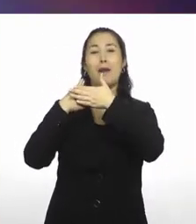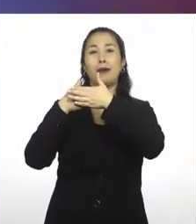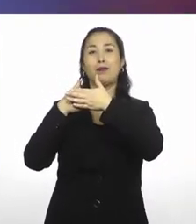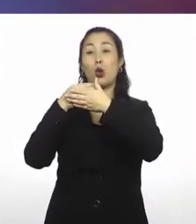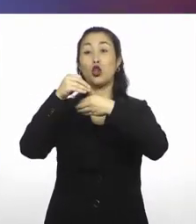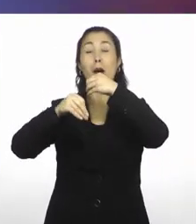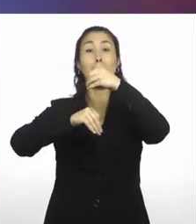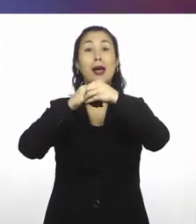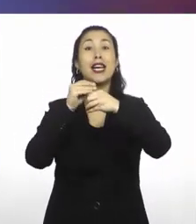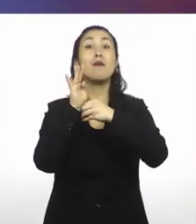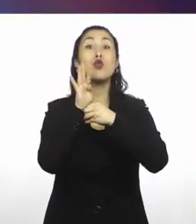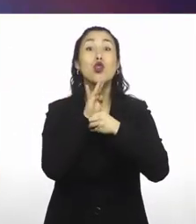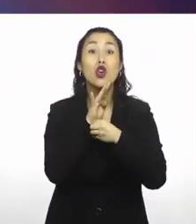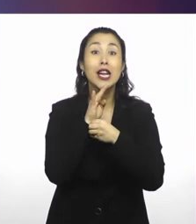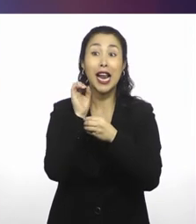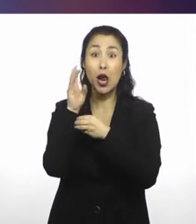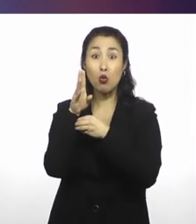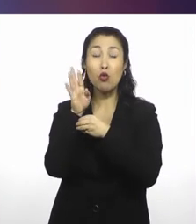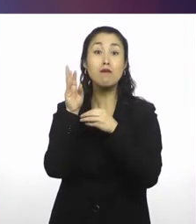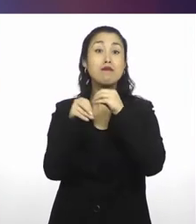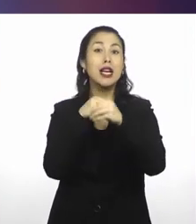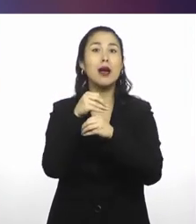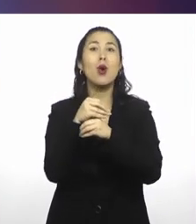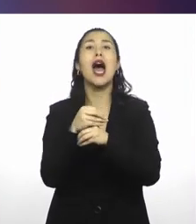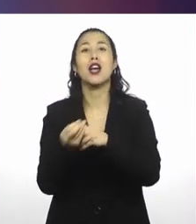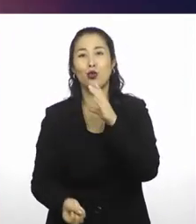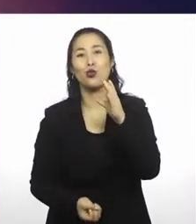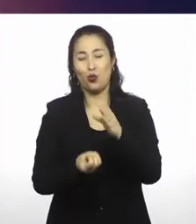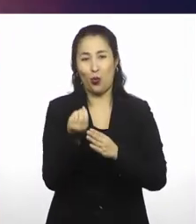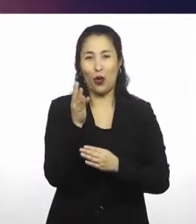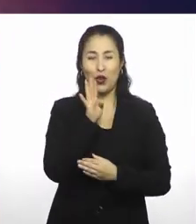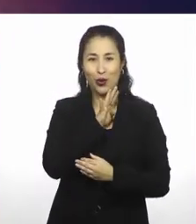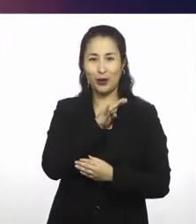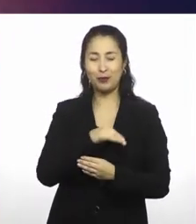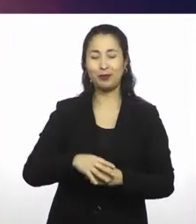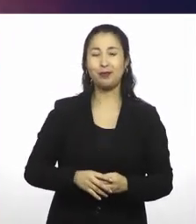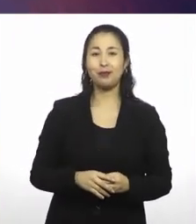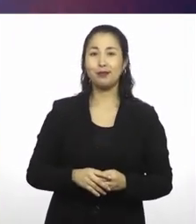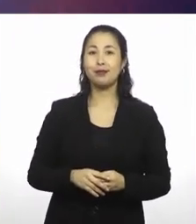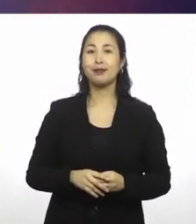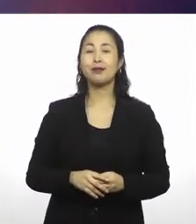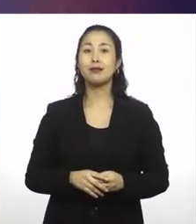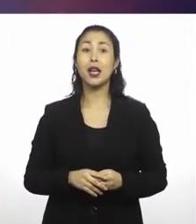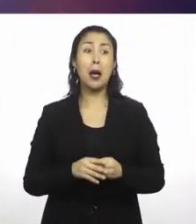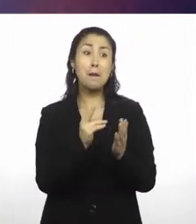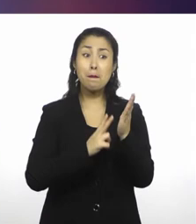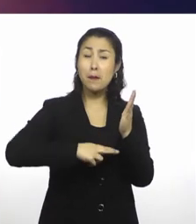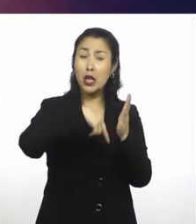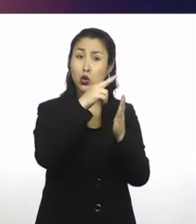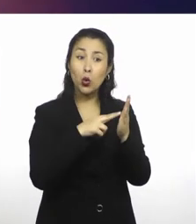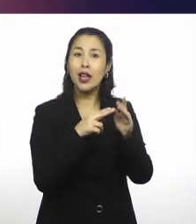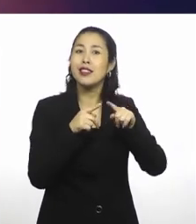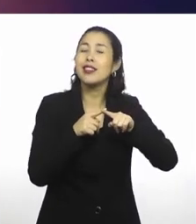colores en forma de luz tenemos un color nuevo. En el caso de las pinturas pasa algo distinto a la luz.